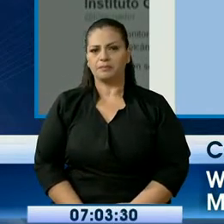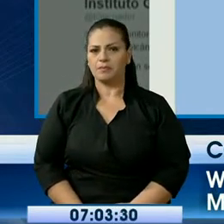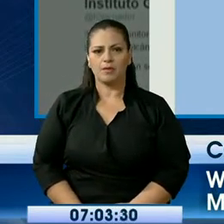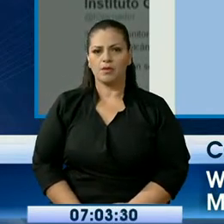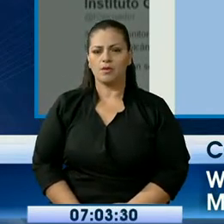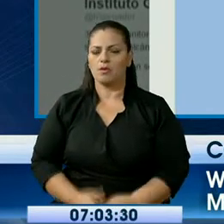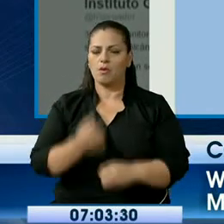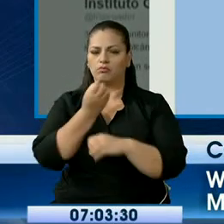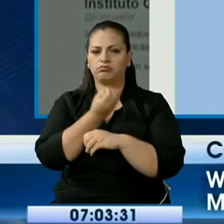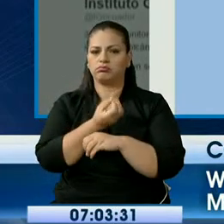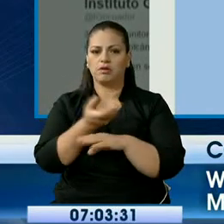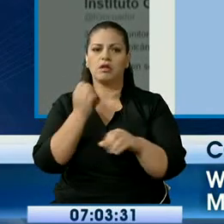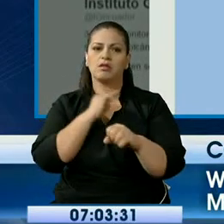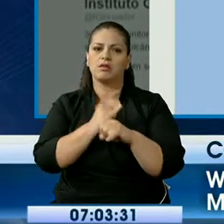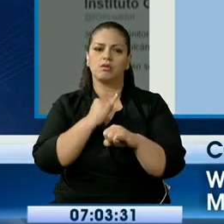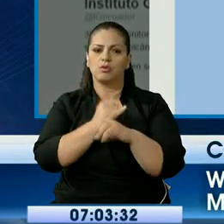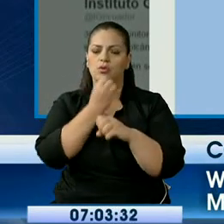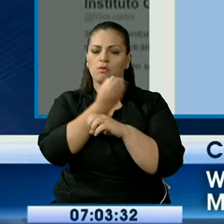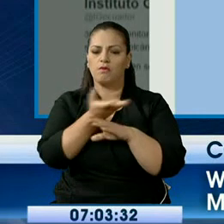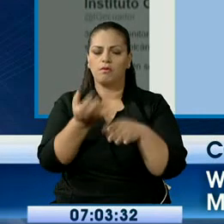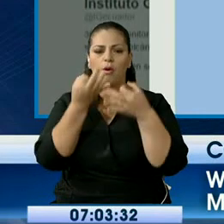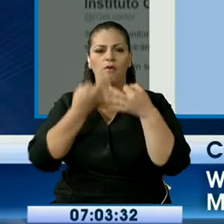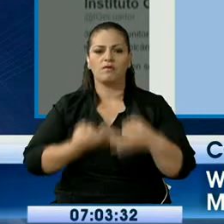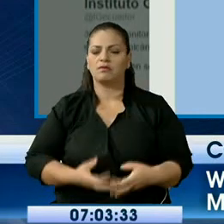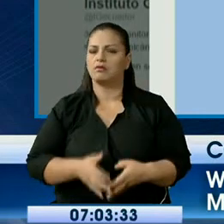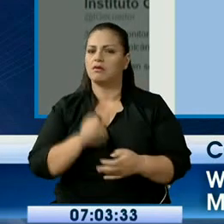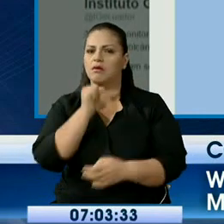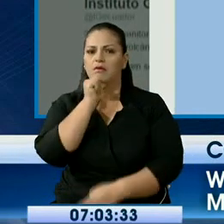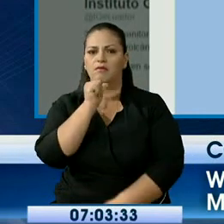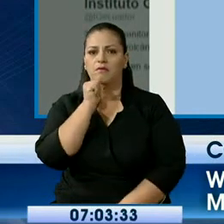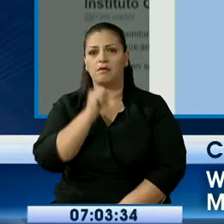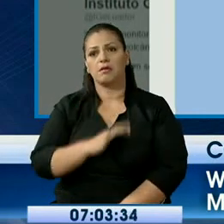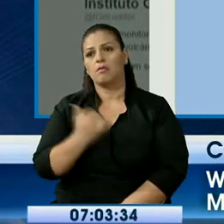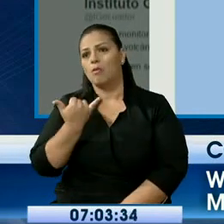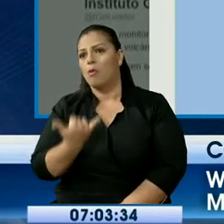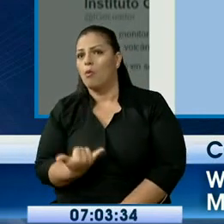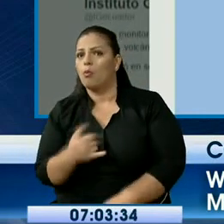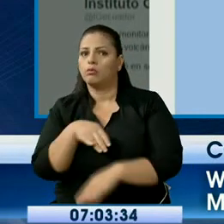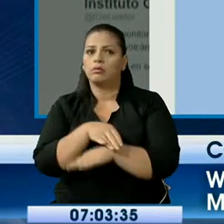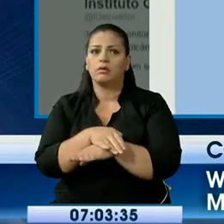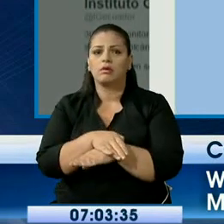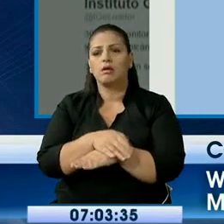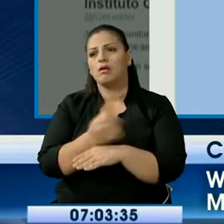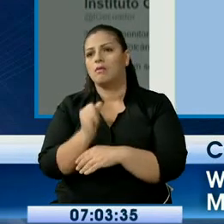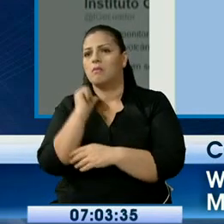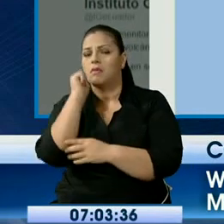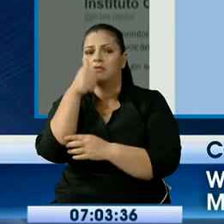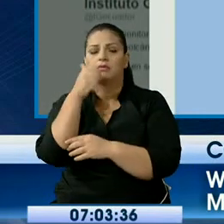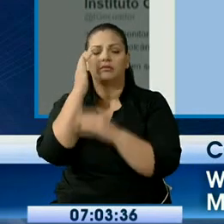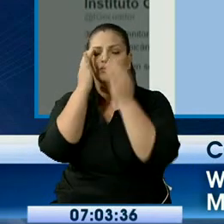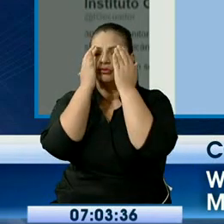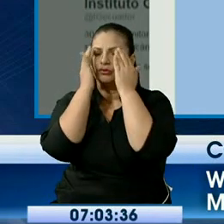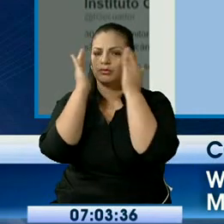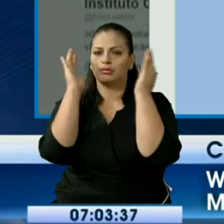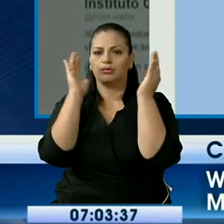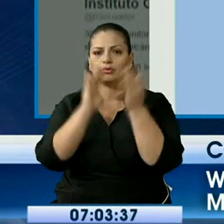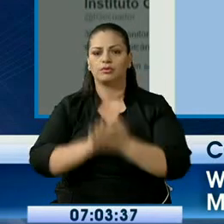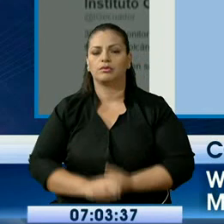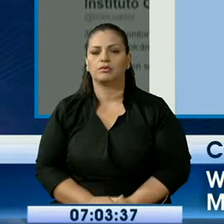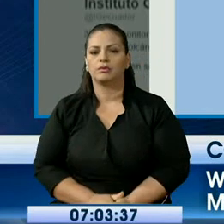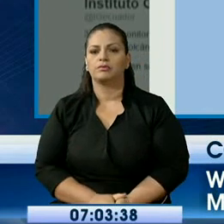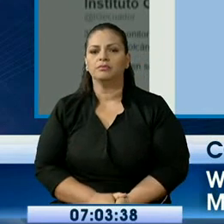de la Conocencia. Sí, sí, yo consultado por donde decía que para hoy o mañana, sin color de que ya el COE se reúne, se podría llegar a la